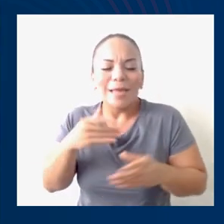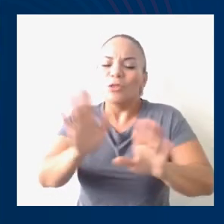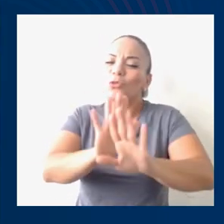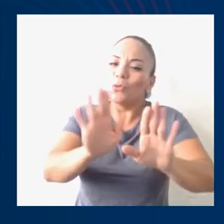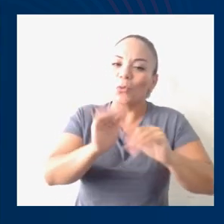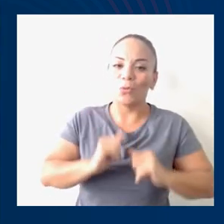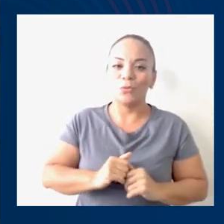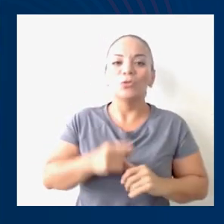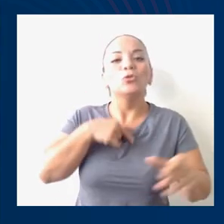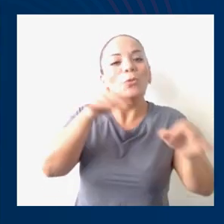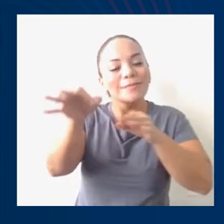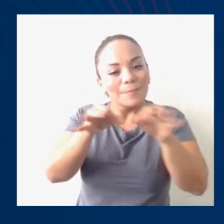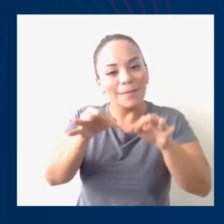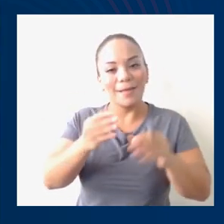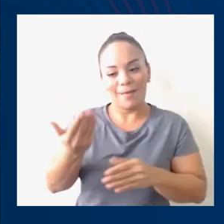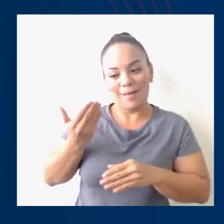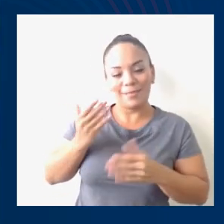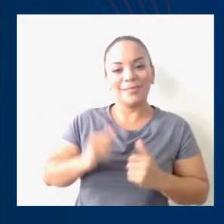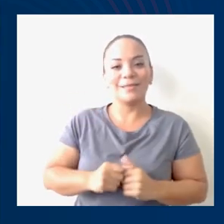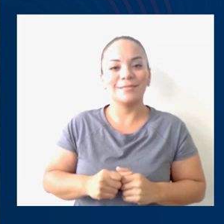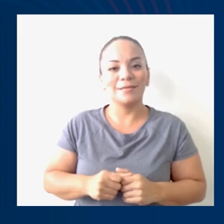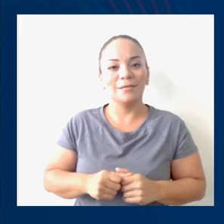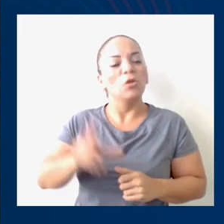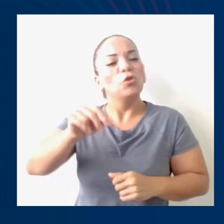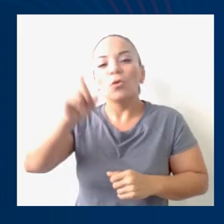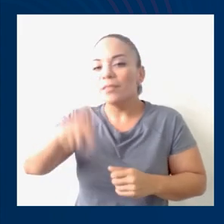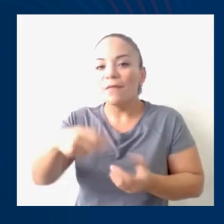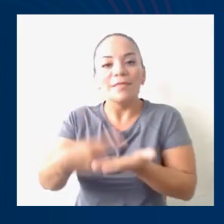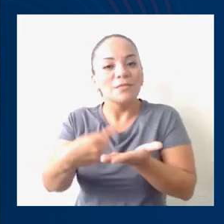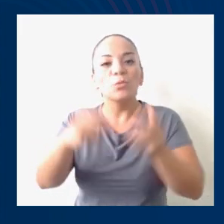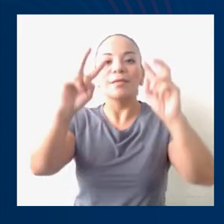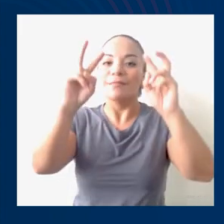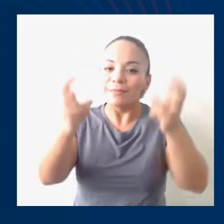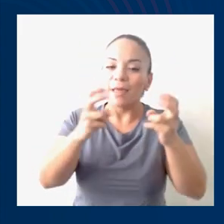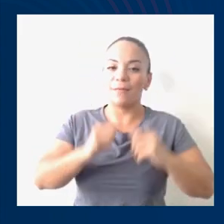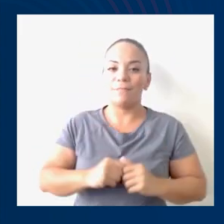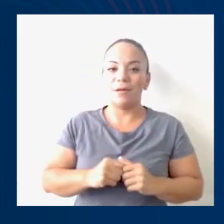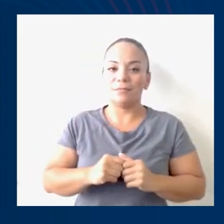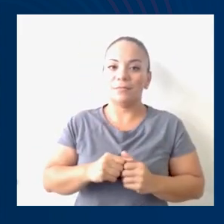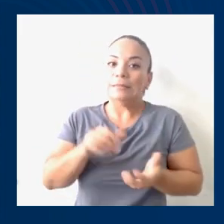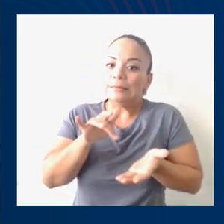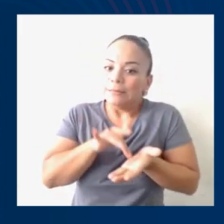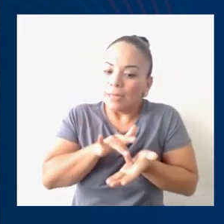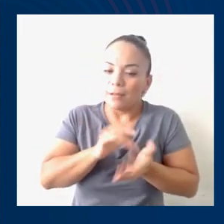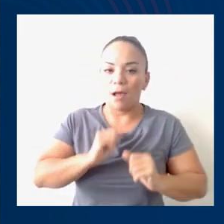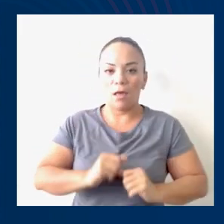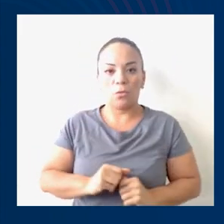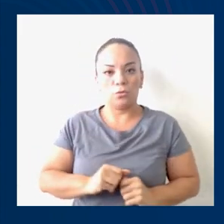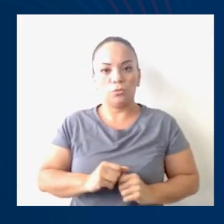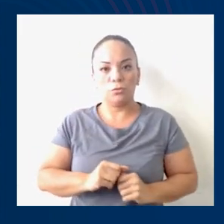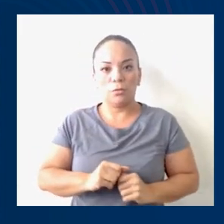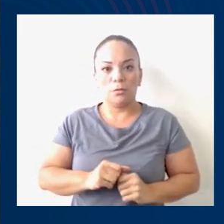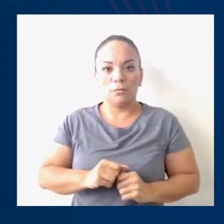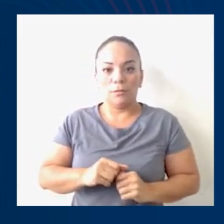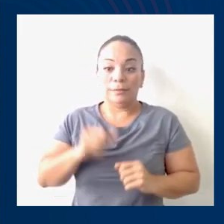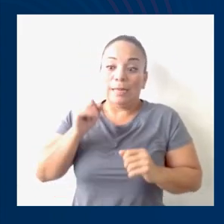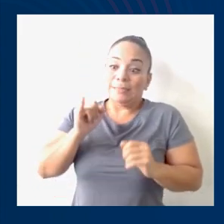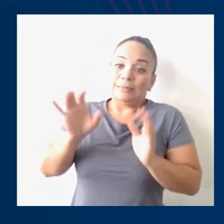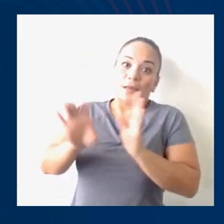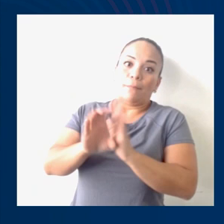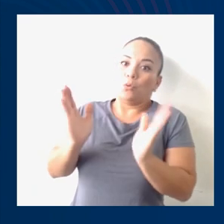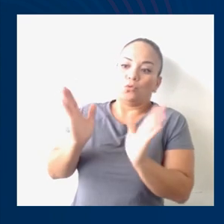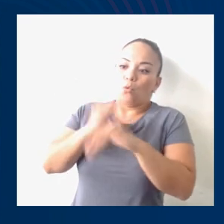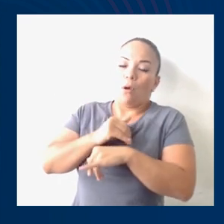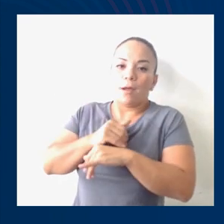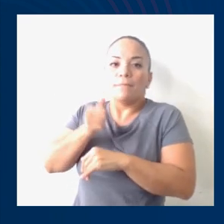secretos, no, sino por lo que les expliqué. No se deben discutir temas sensibles sin